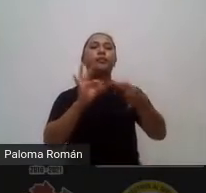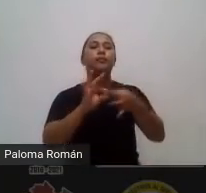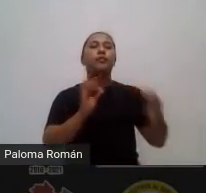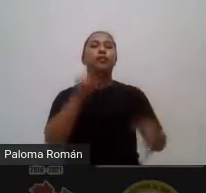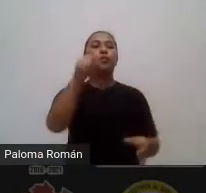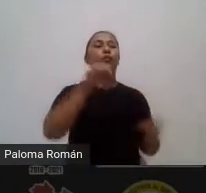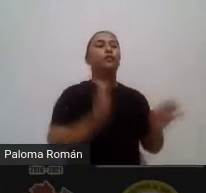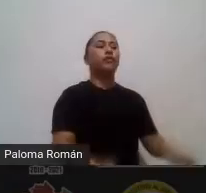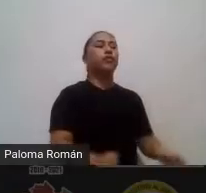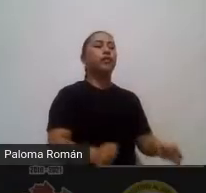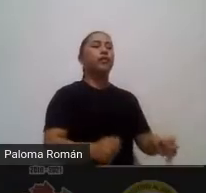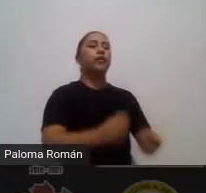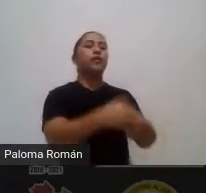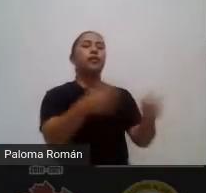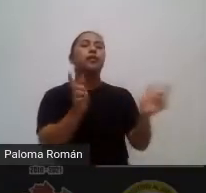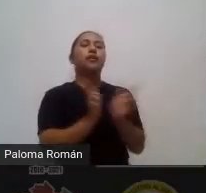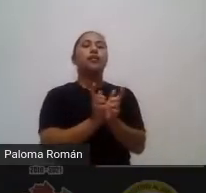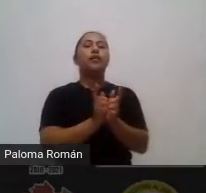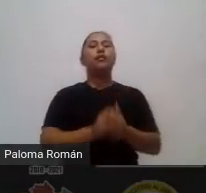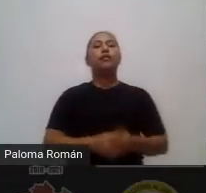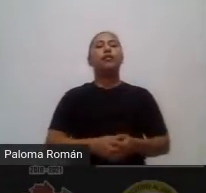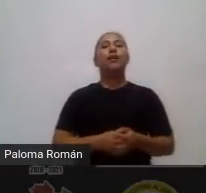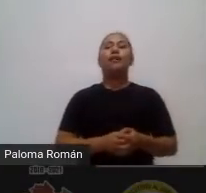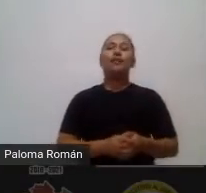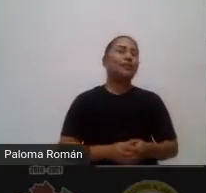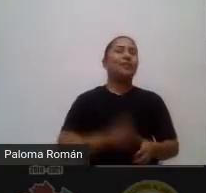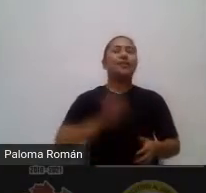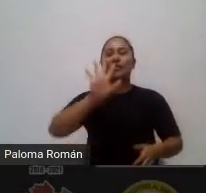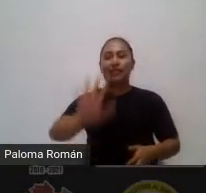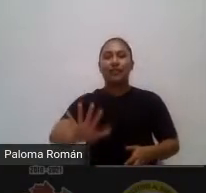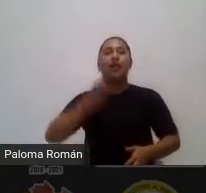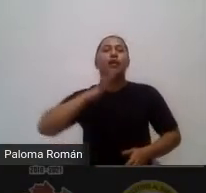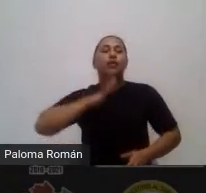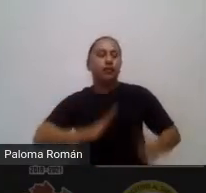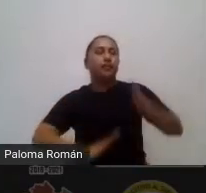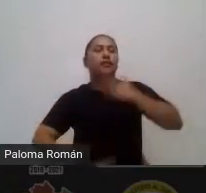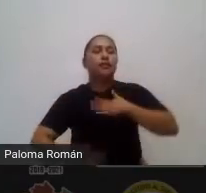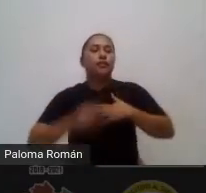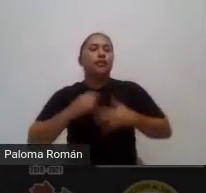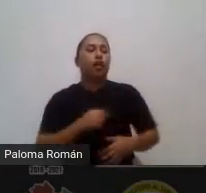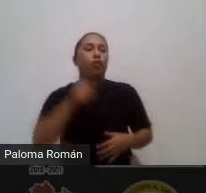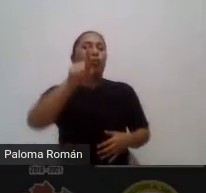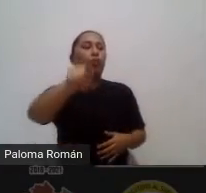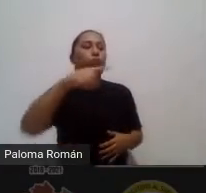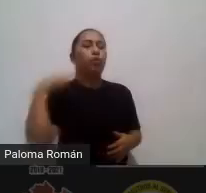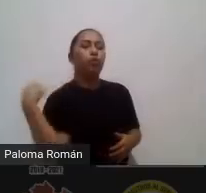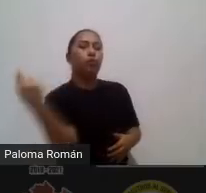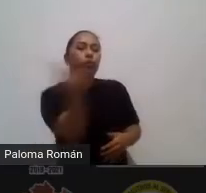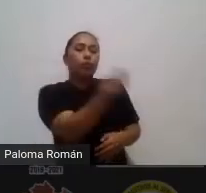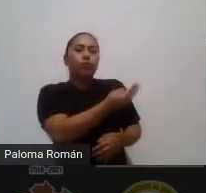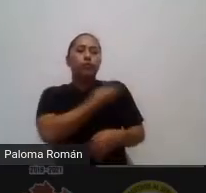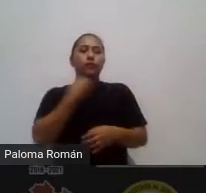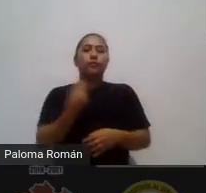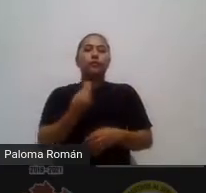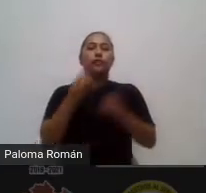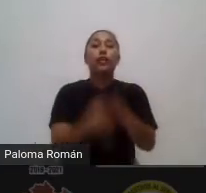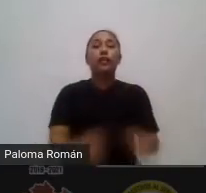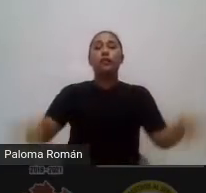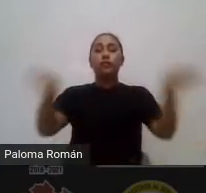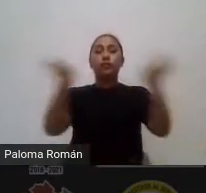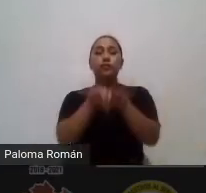pero no se preocupen maestros maestras así como ustedes y yo nos encontramos porque tenemos el interés